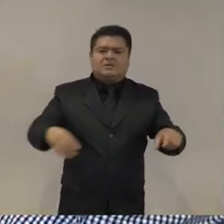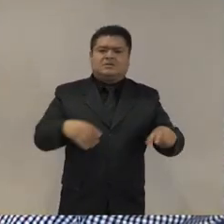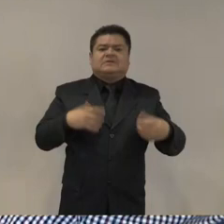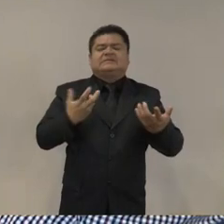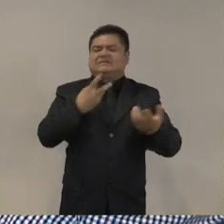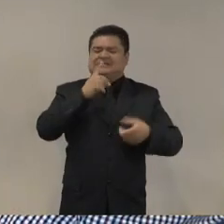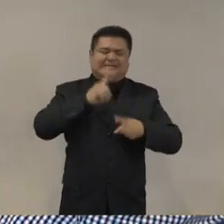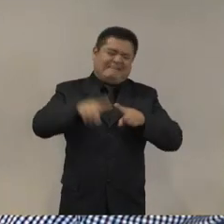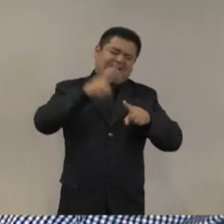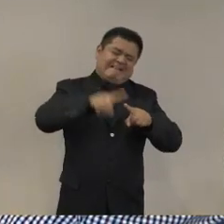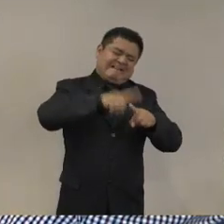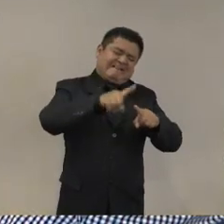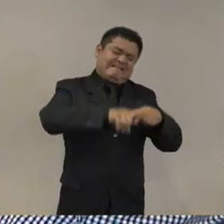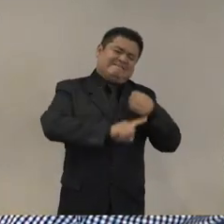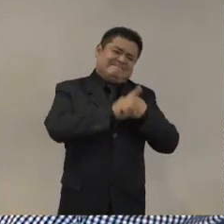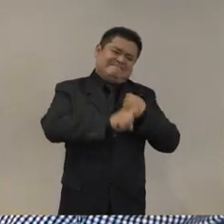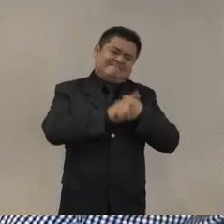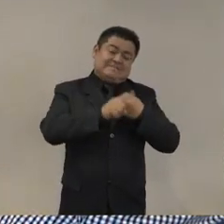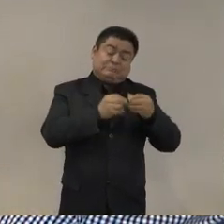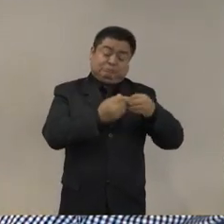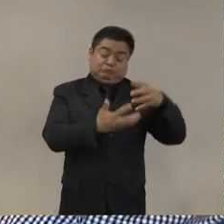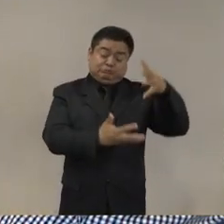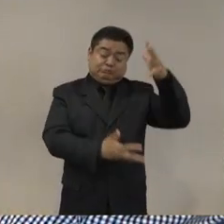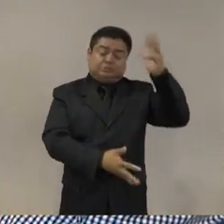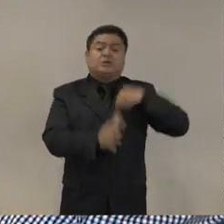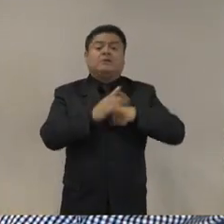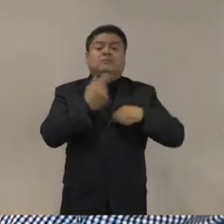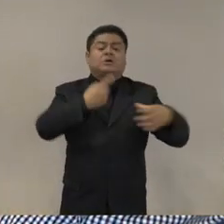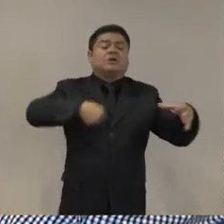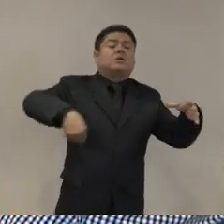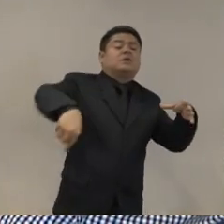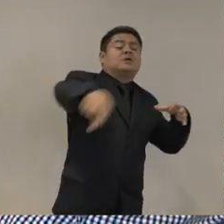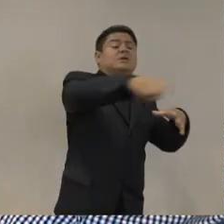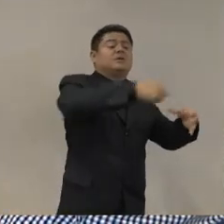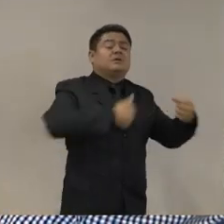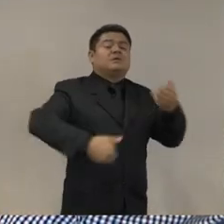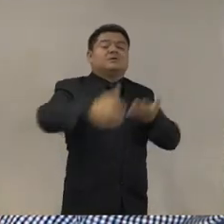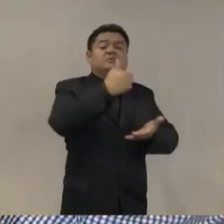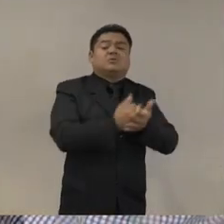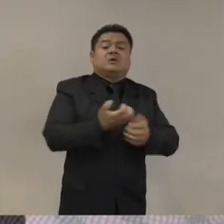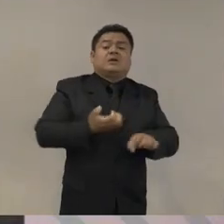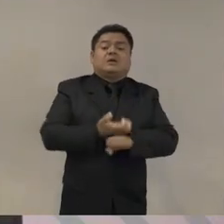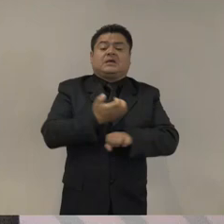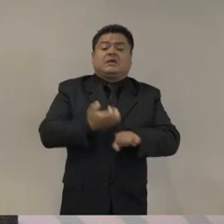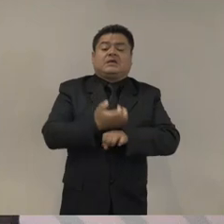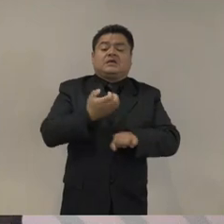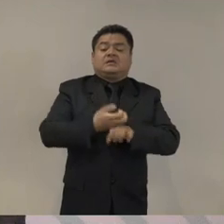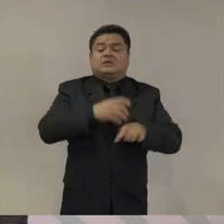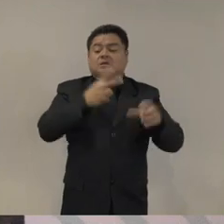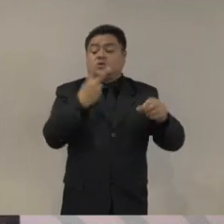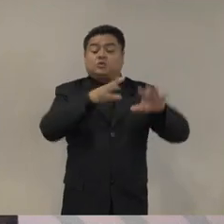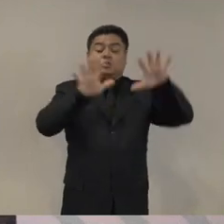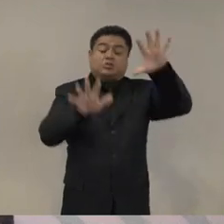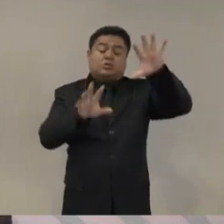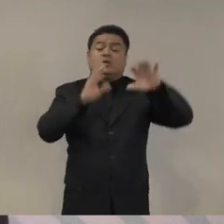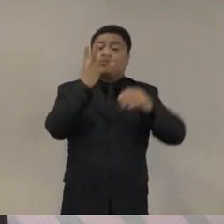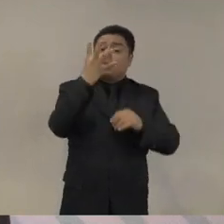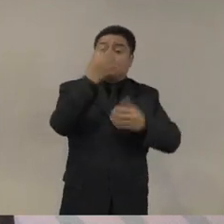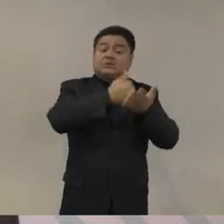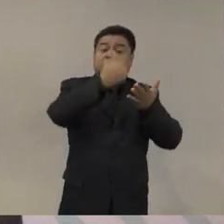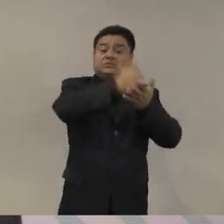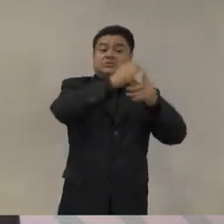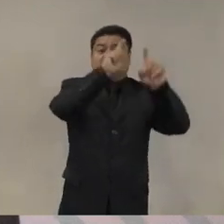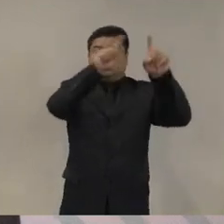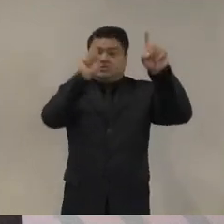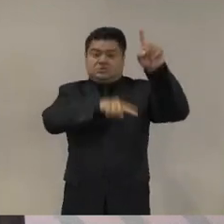¿por qué? porque es una zona metropolitana conformada por dos estados cuatro ciudades dos por el lado de Coahuila dos